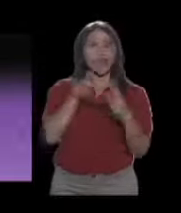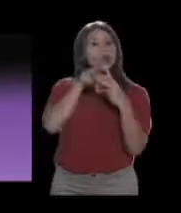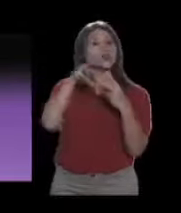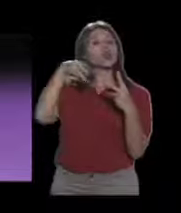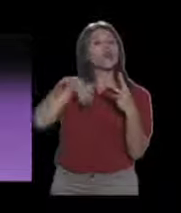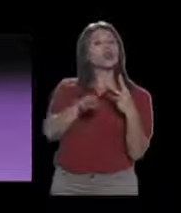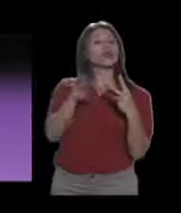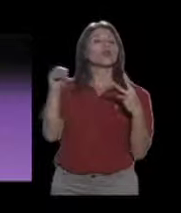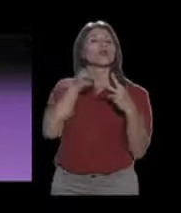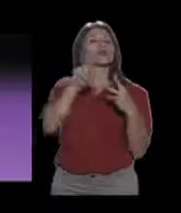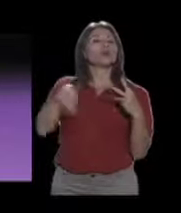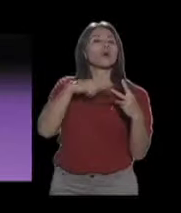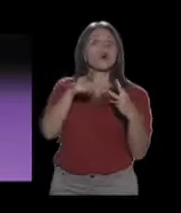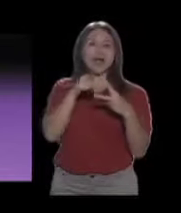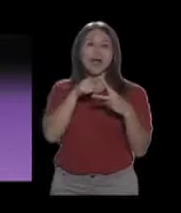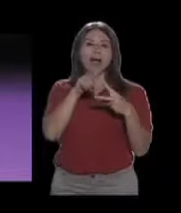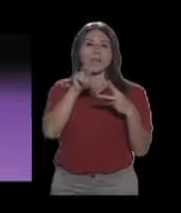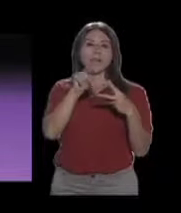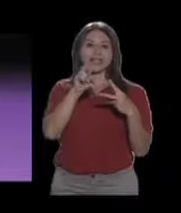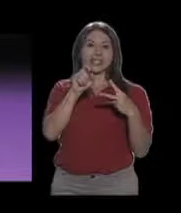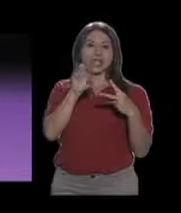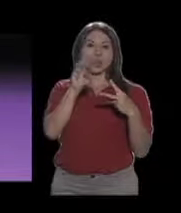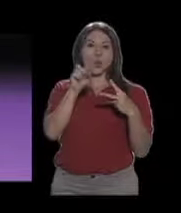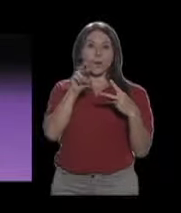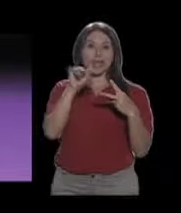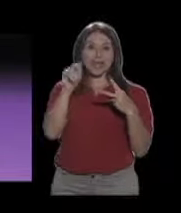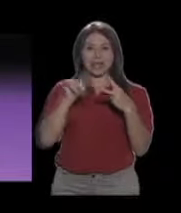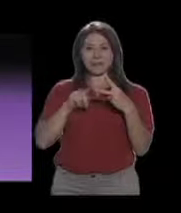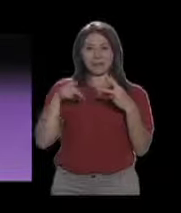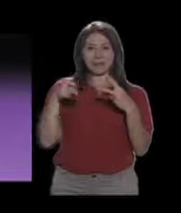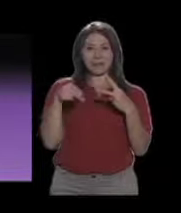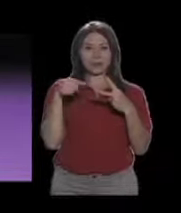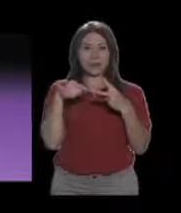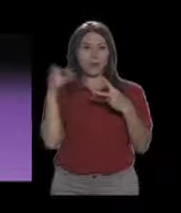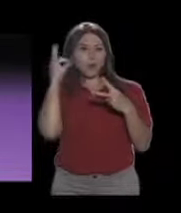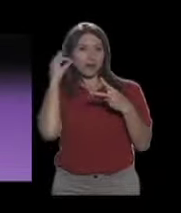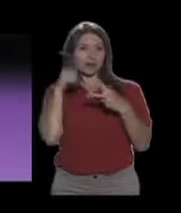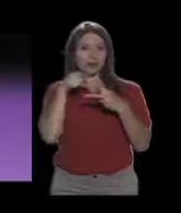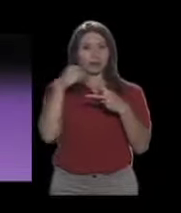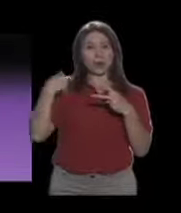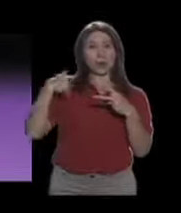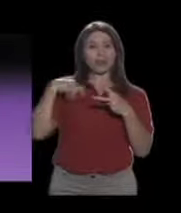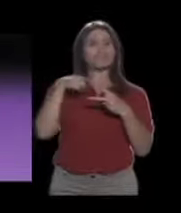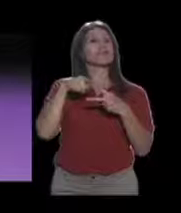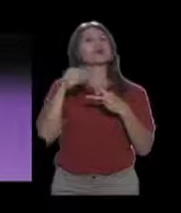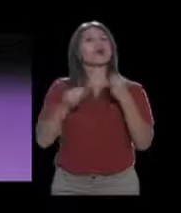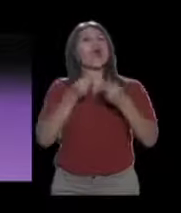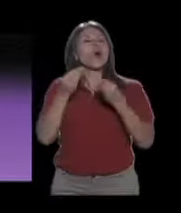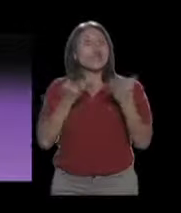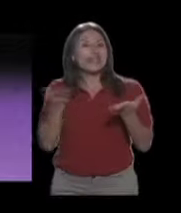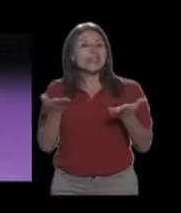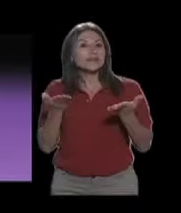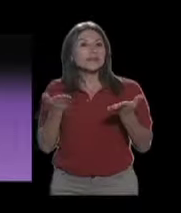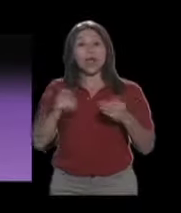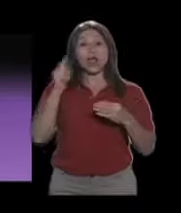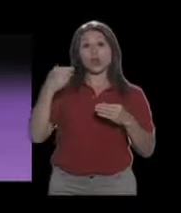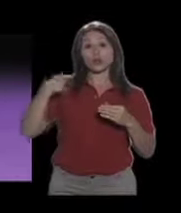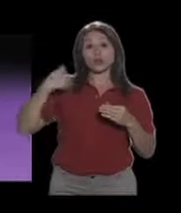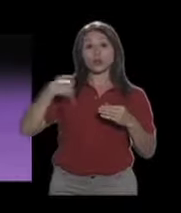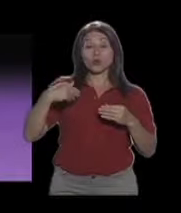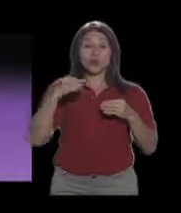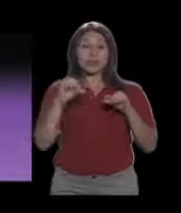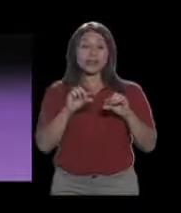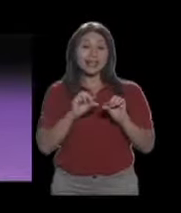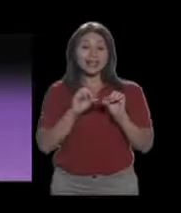Los dos métodos más comunes son la vasectomía y la esterilización tubárica. En los hombres, el procedimiento consiste en un